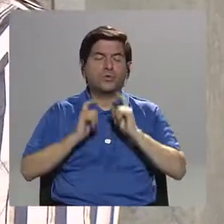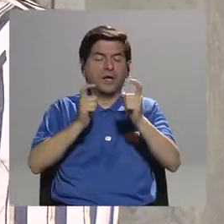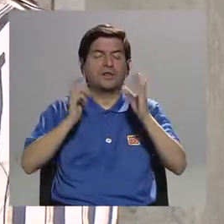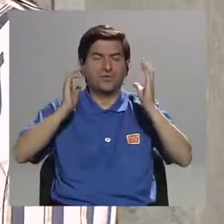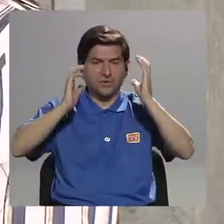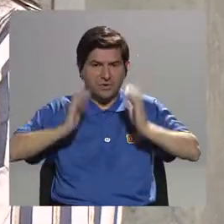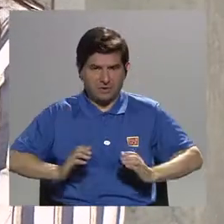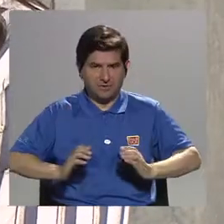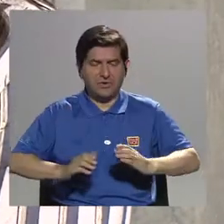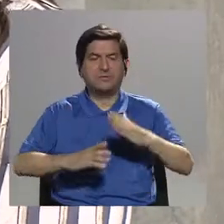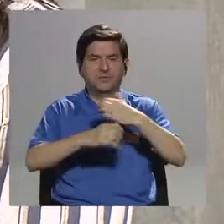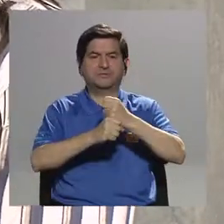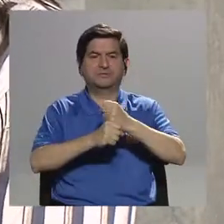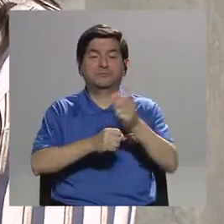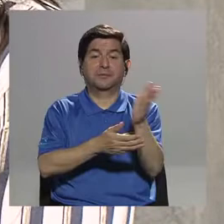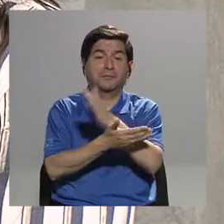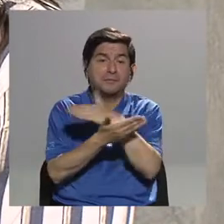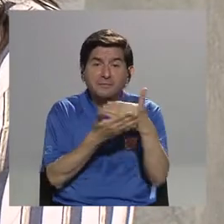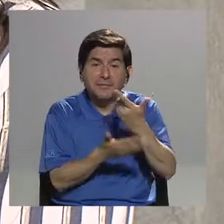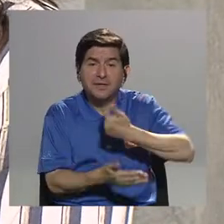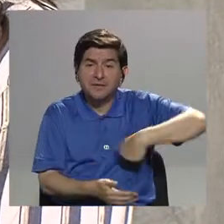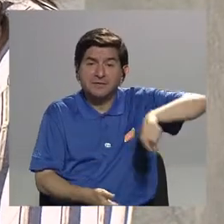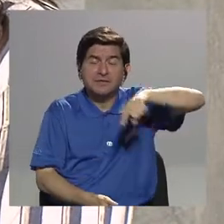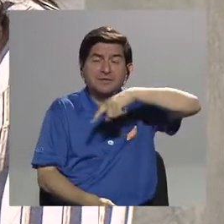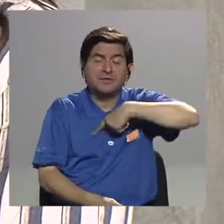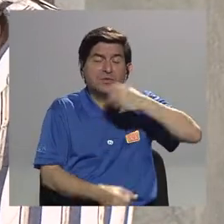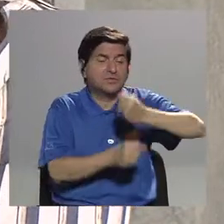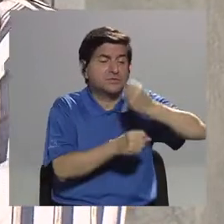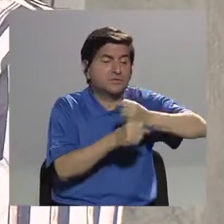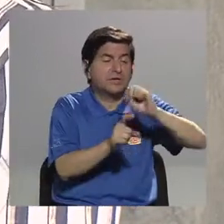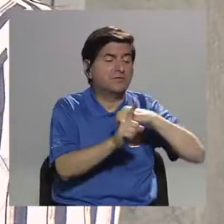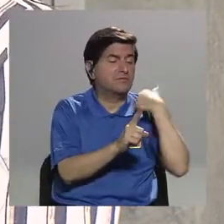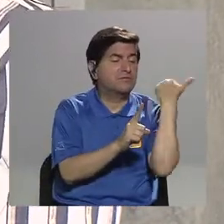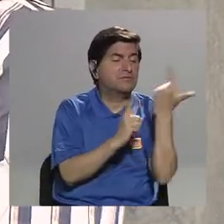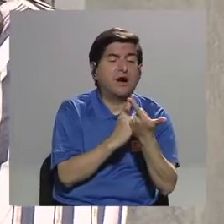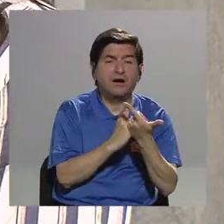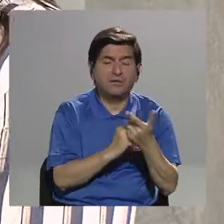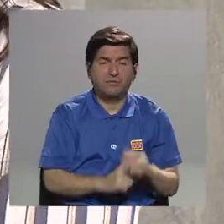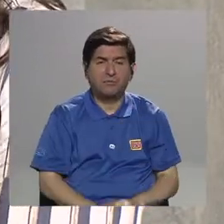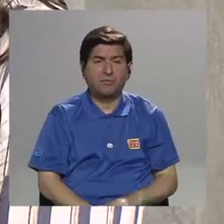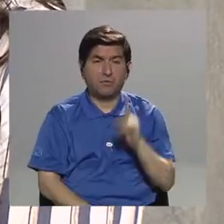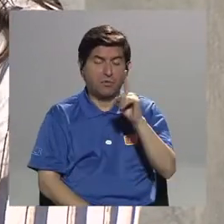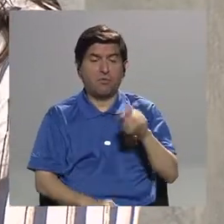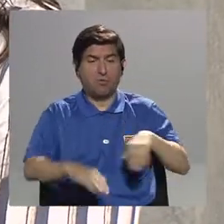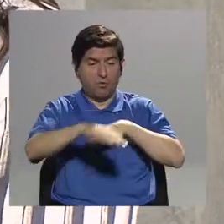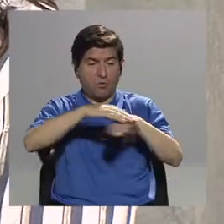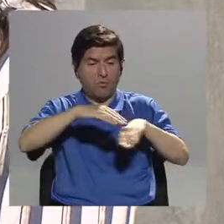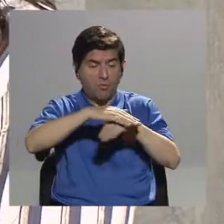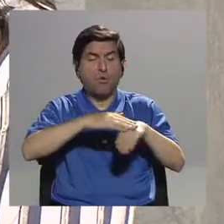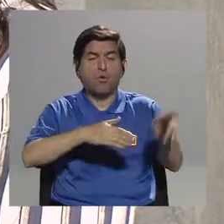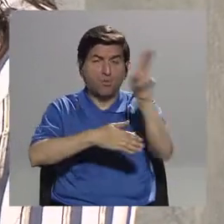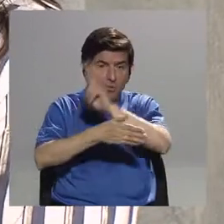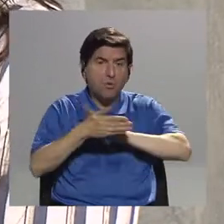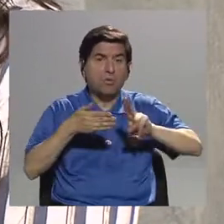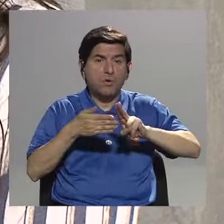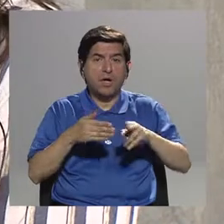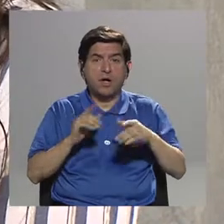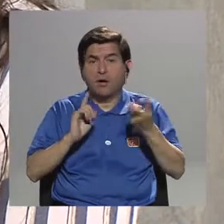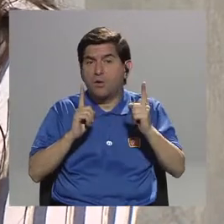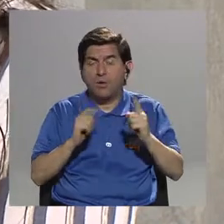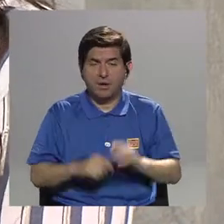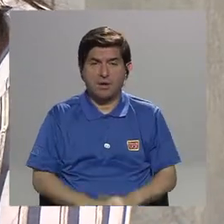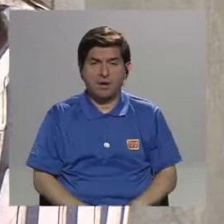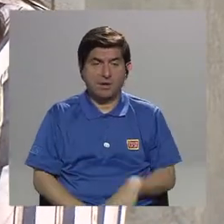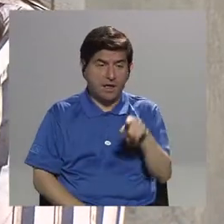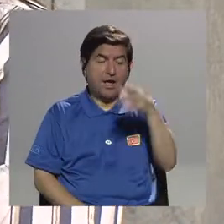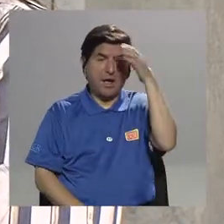donación de cuerpos. Entonces, parte de nuestra labor social, ¿verdad? Como uno de los grandes pilares de la universidad, es